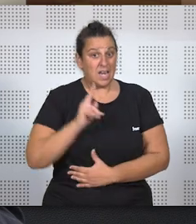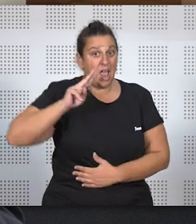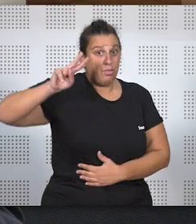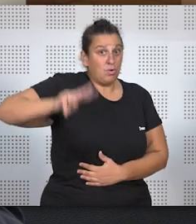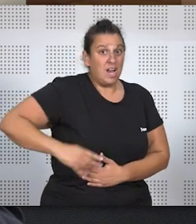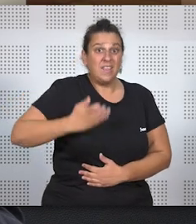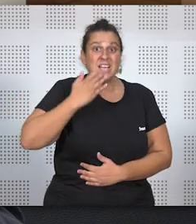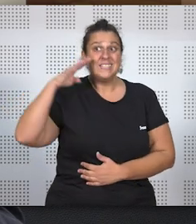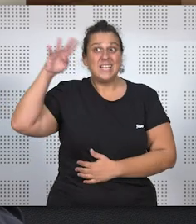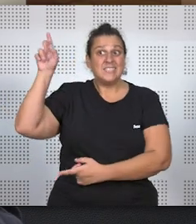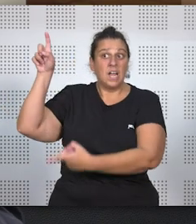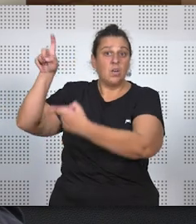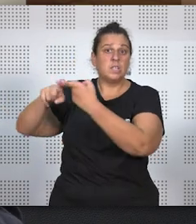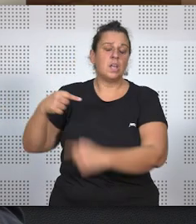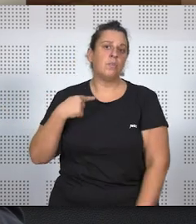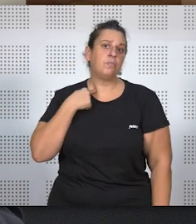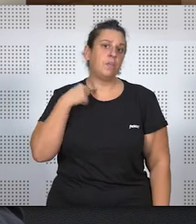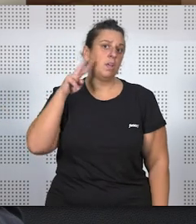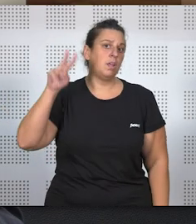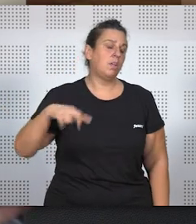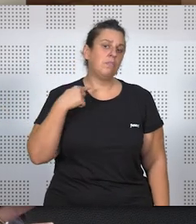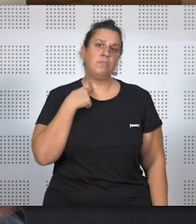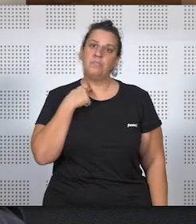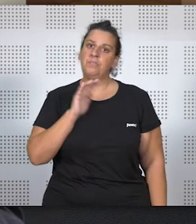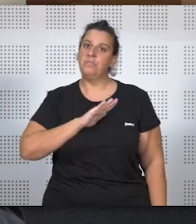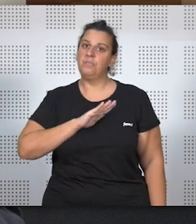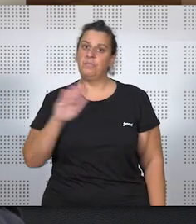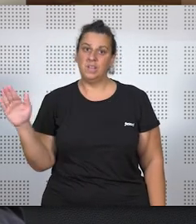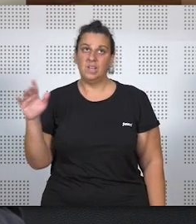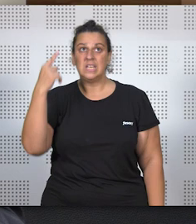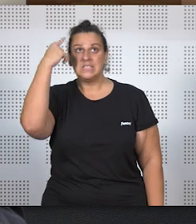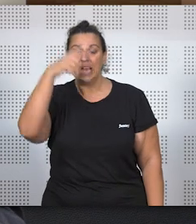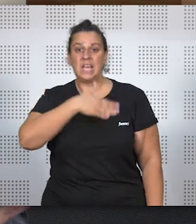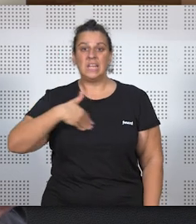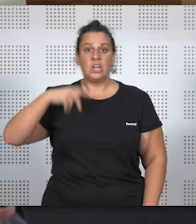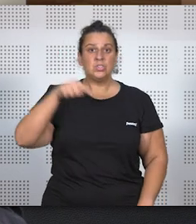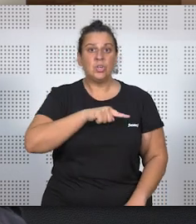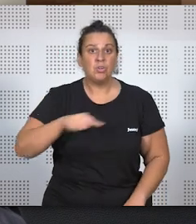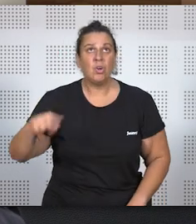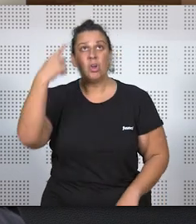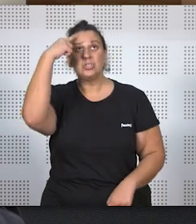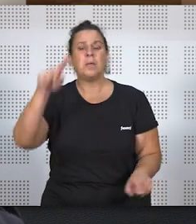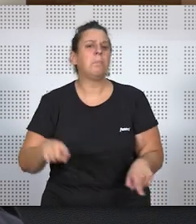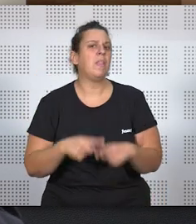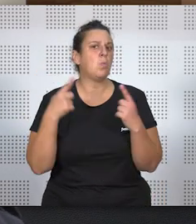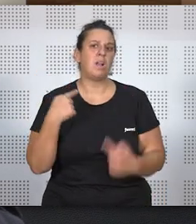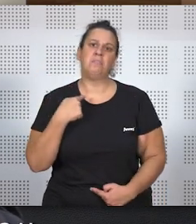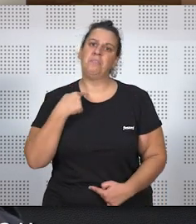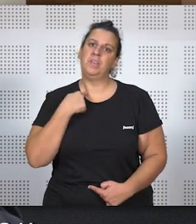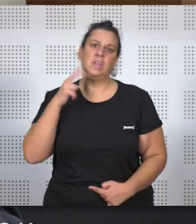de casarse con un extranjero, o quiera o no quiera, lo disponga o no disponga, lo sepa o no lo sepa, pierde su nacionalidad.